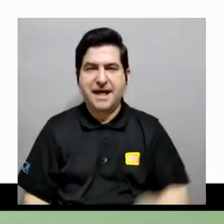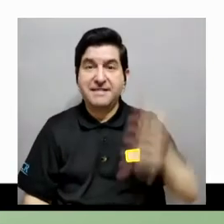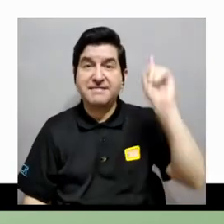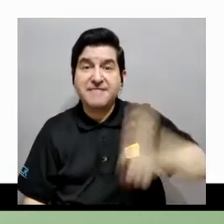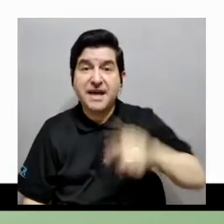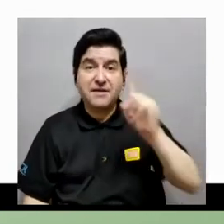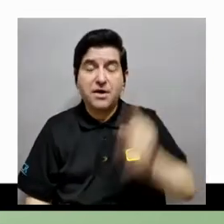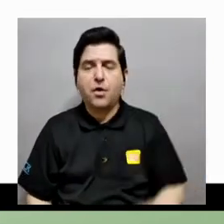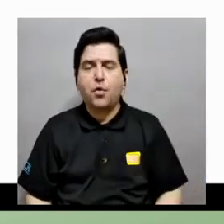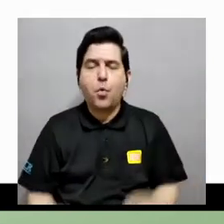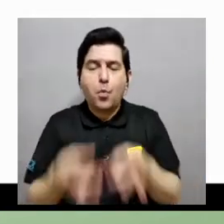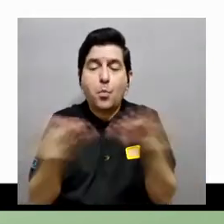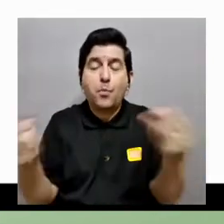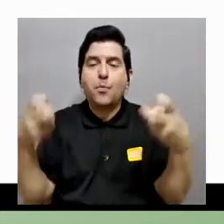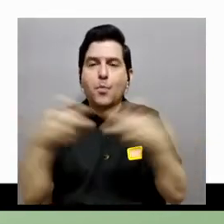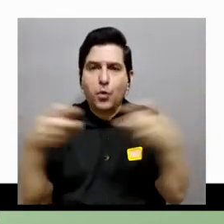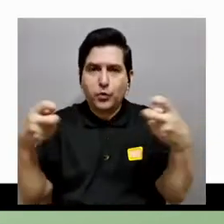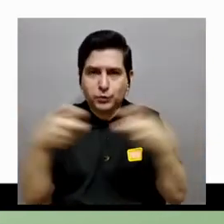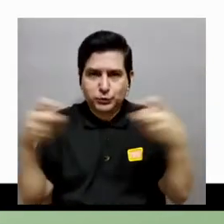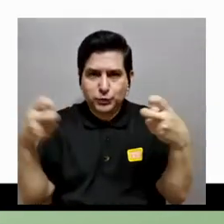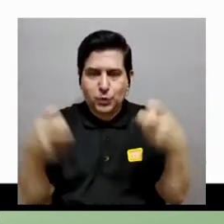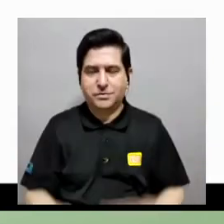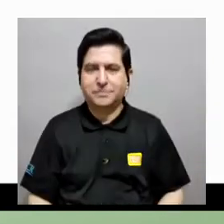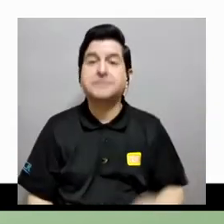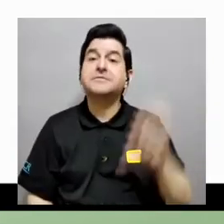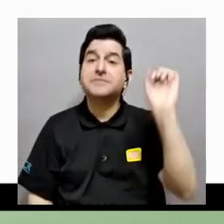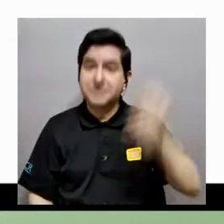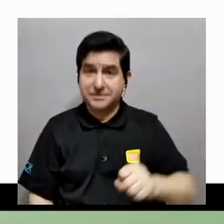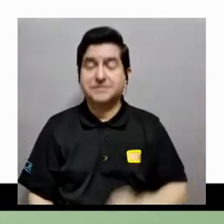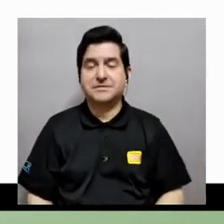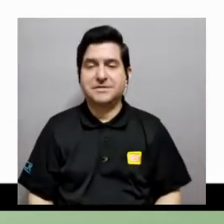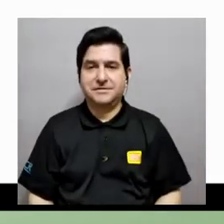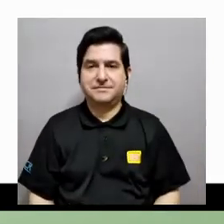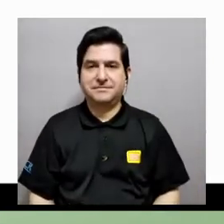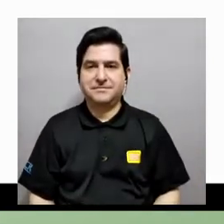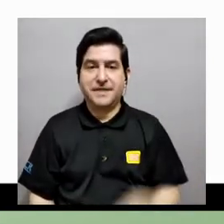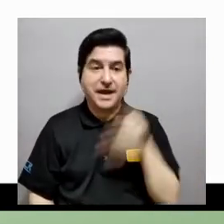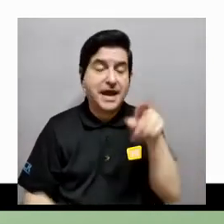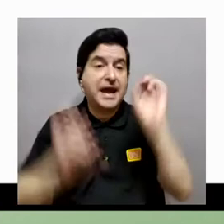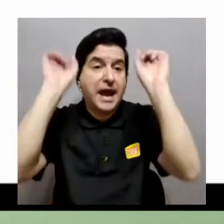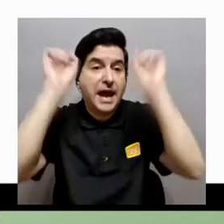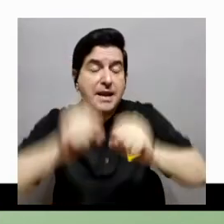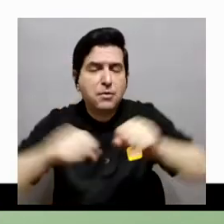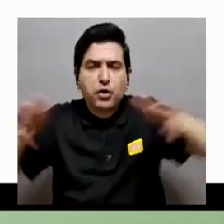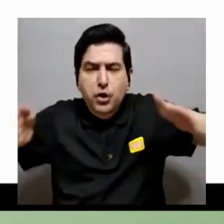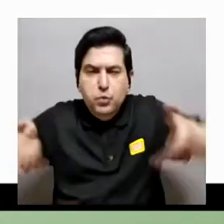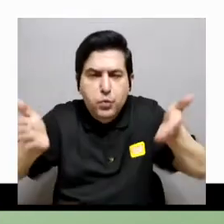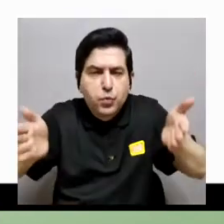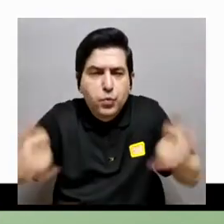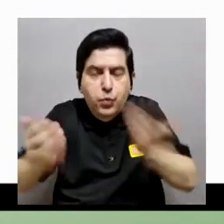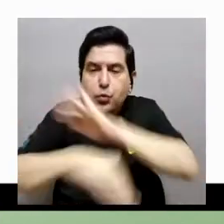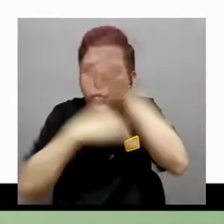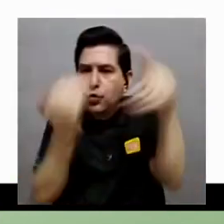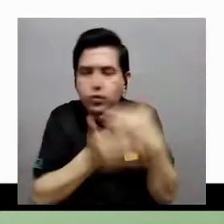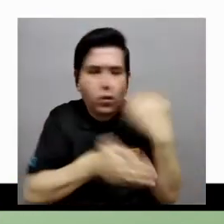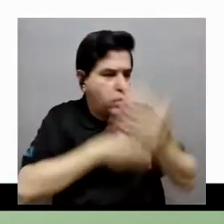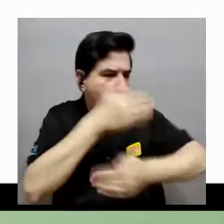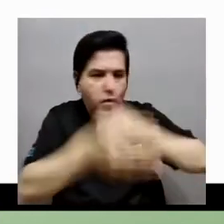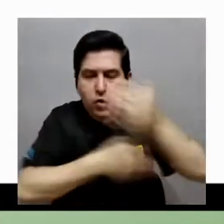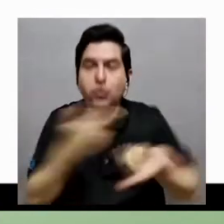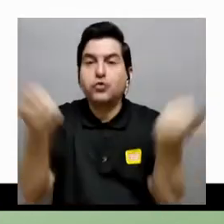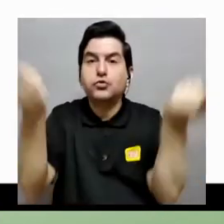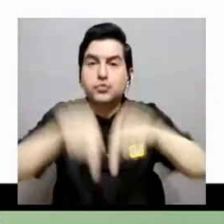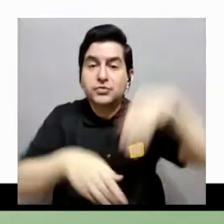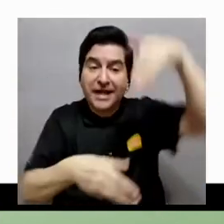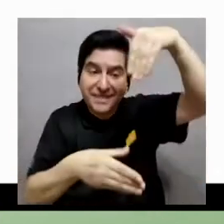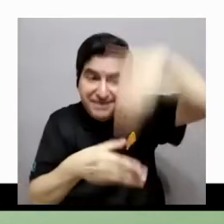haber un generador de corriente, por así decirlo. Tiene que haber un generador de electricidad que pueda impulsar todos estos procesos